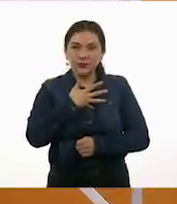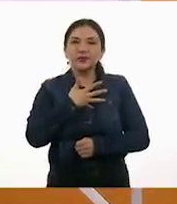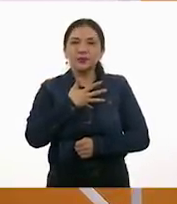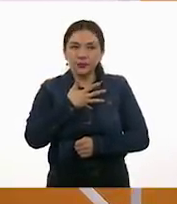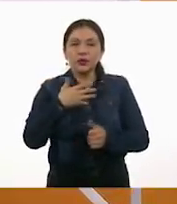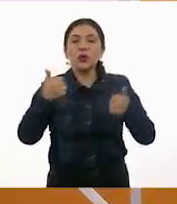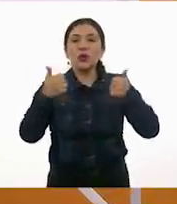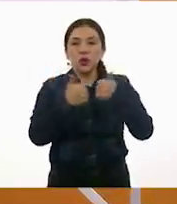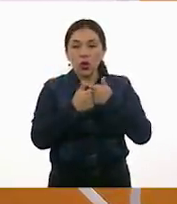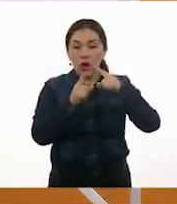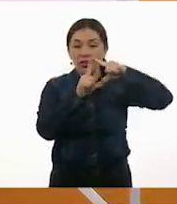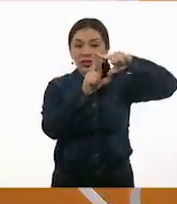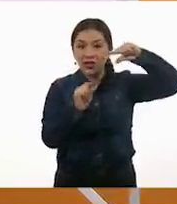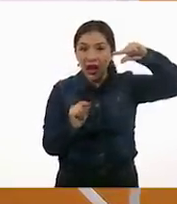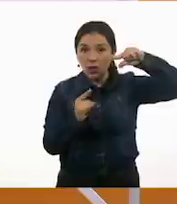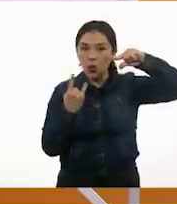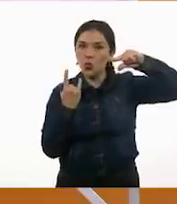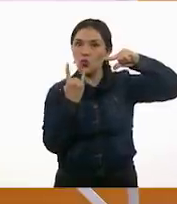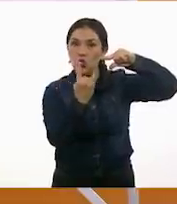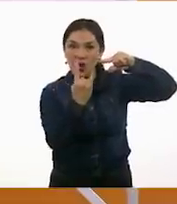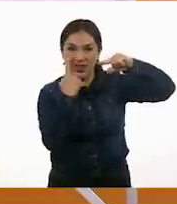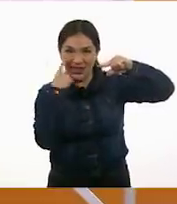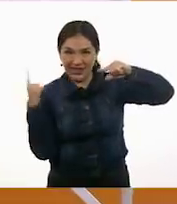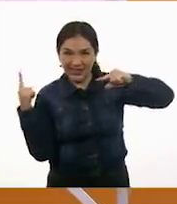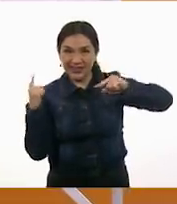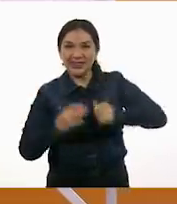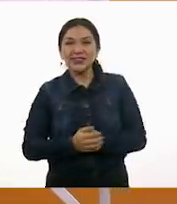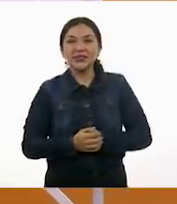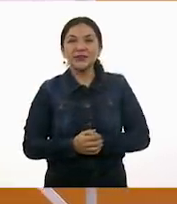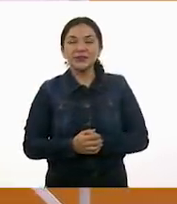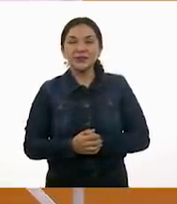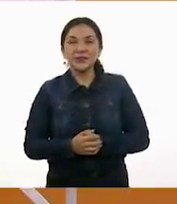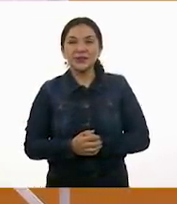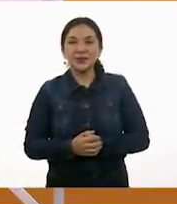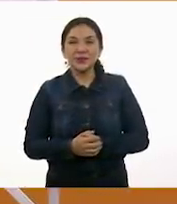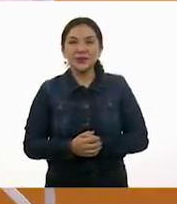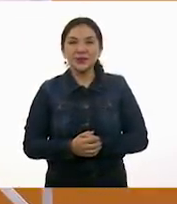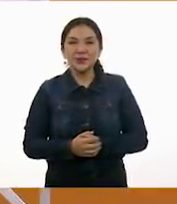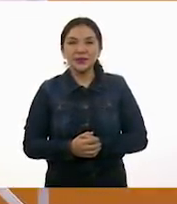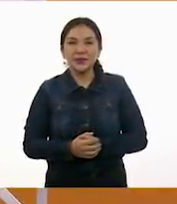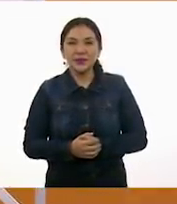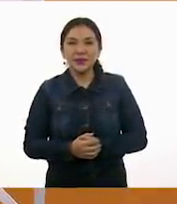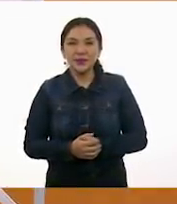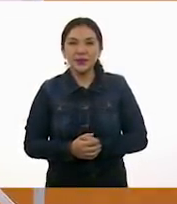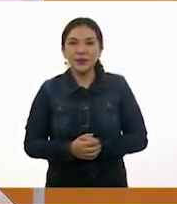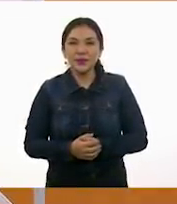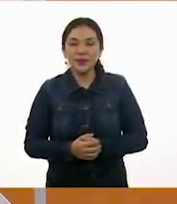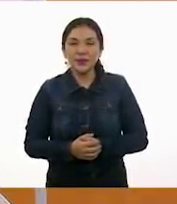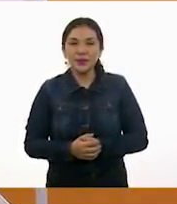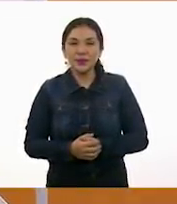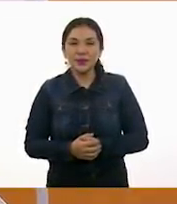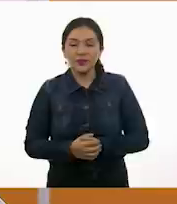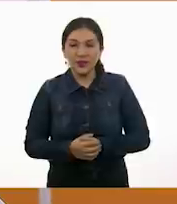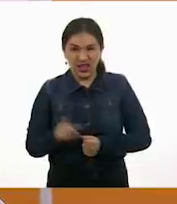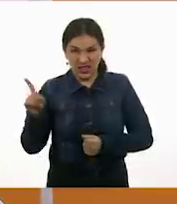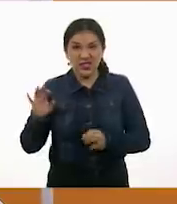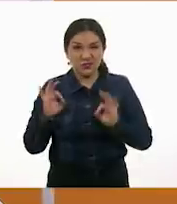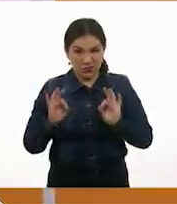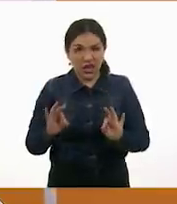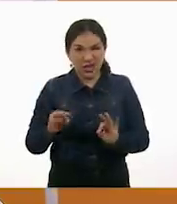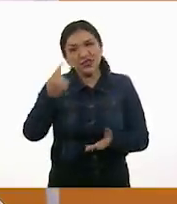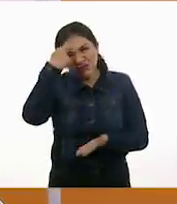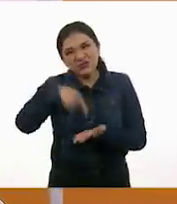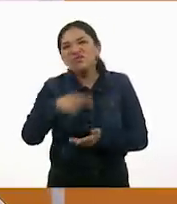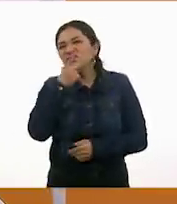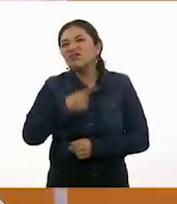nuestro primer triángulo. Ok. Vamos. ¿Listos? ¿Así? Niñas y niños, ¿qué